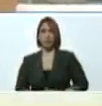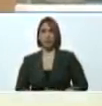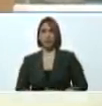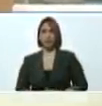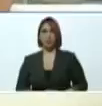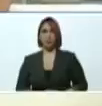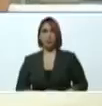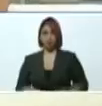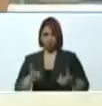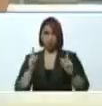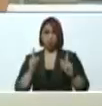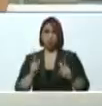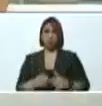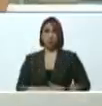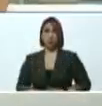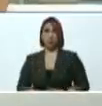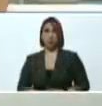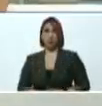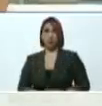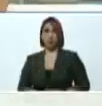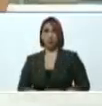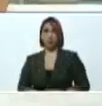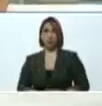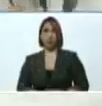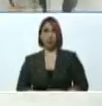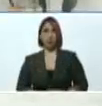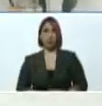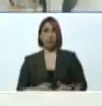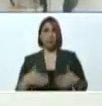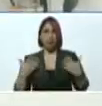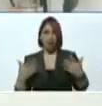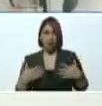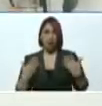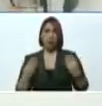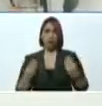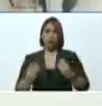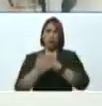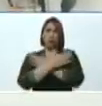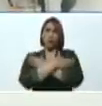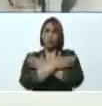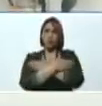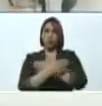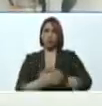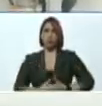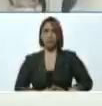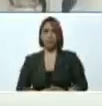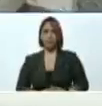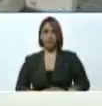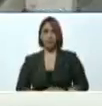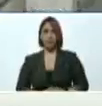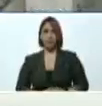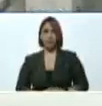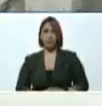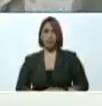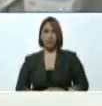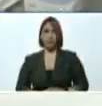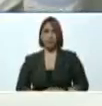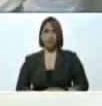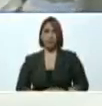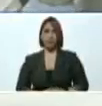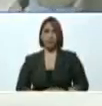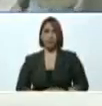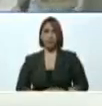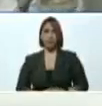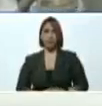cúmplase me alegra mucho lo felicito ahí en Chuao doctor